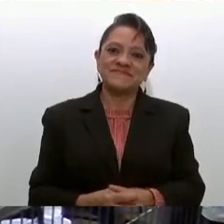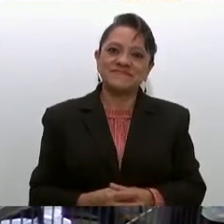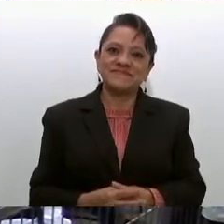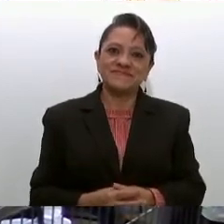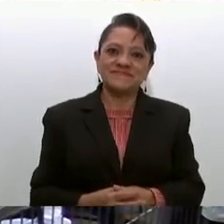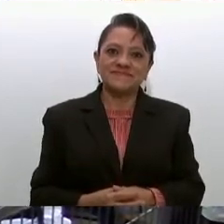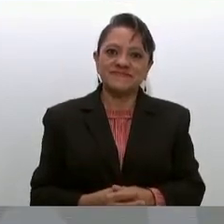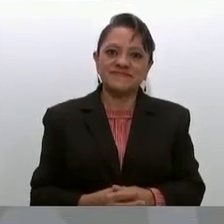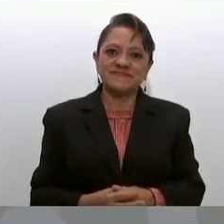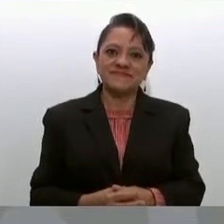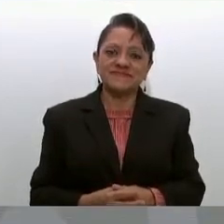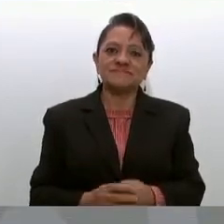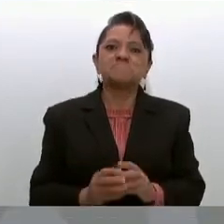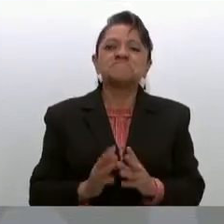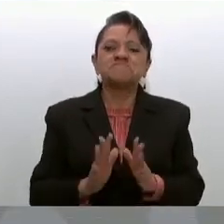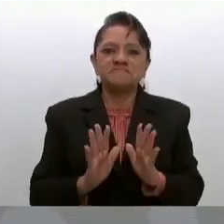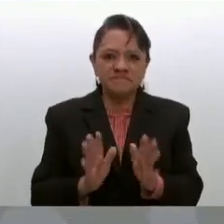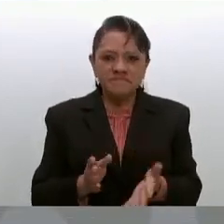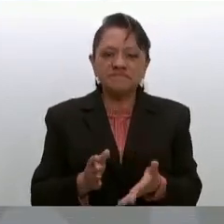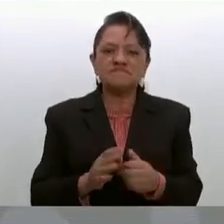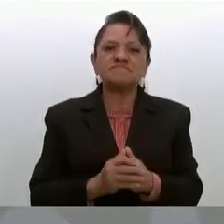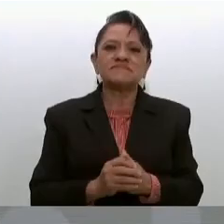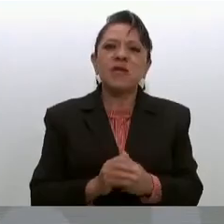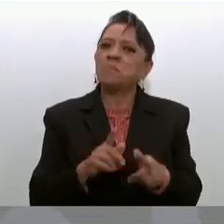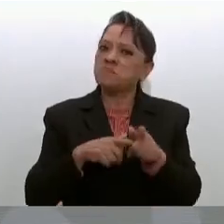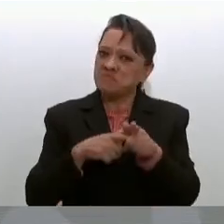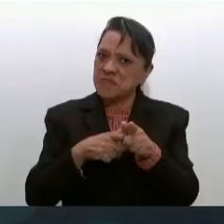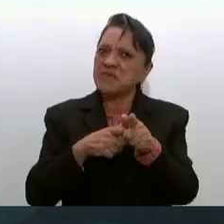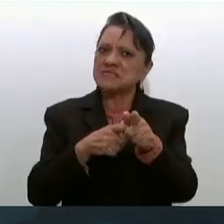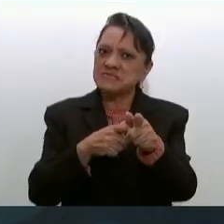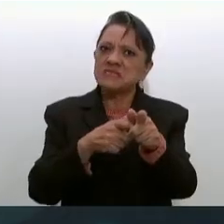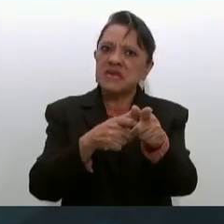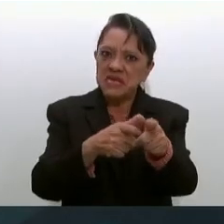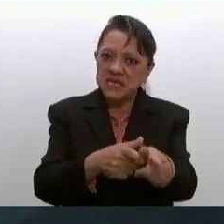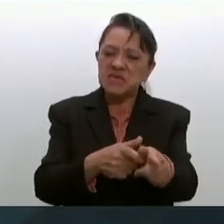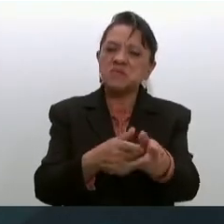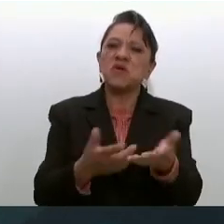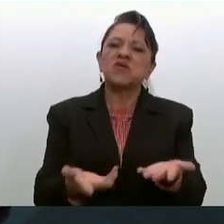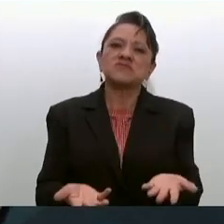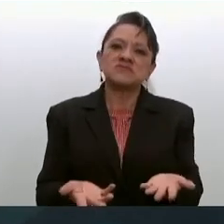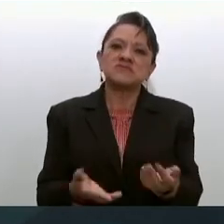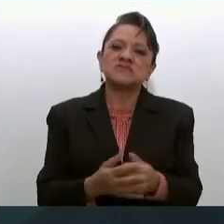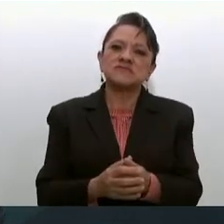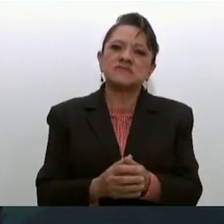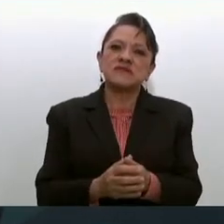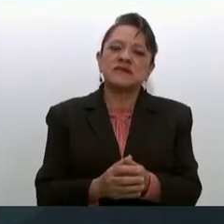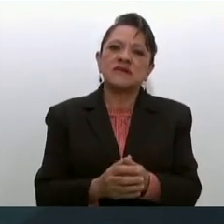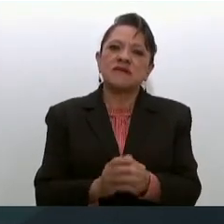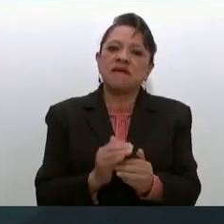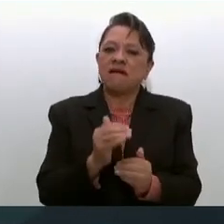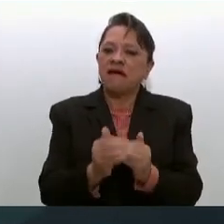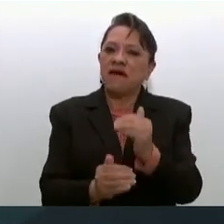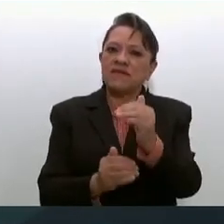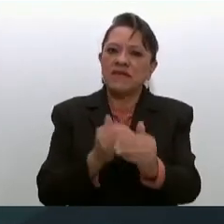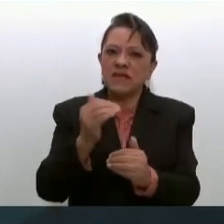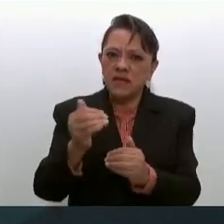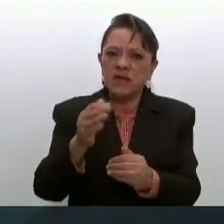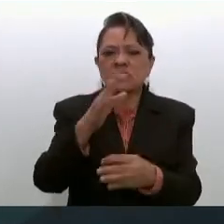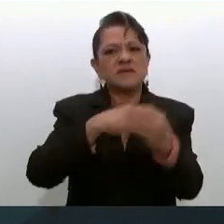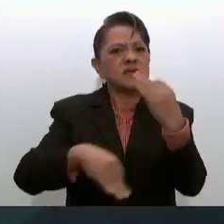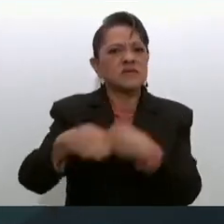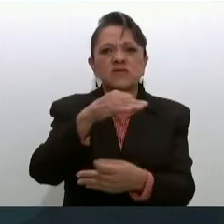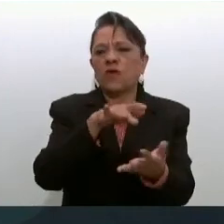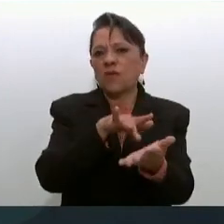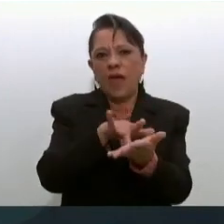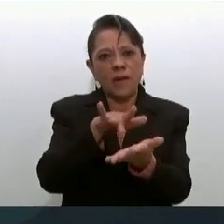y vamos a seguir adelante van a continuar todos los apoyos